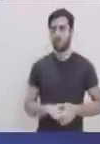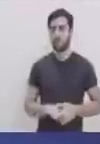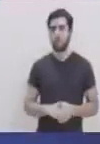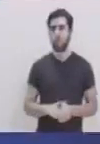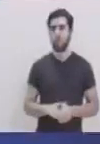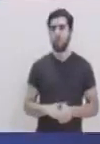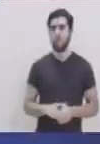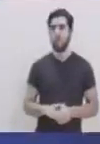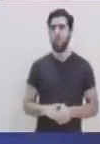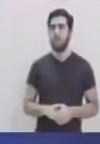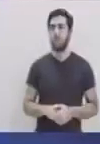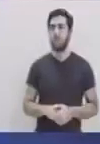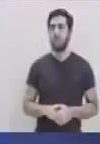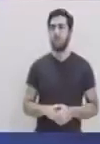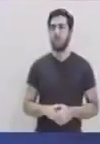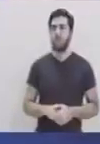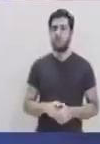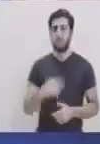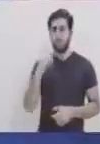avanzo de nuevo